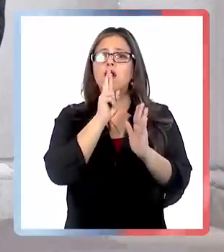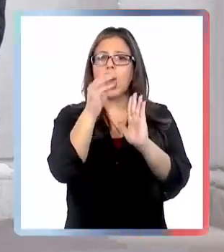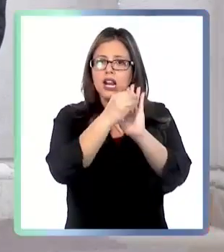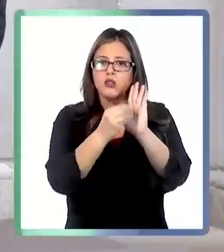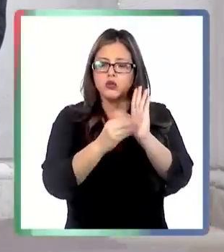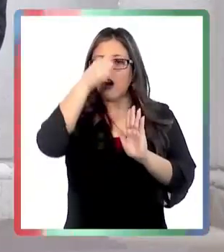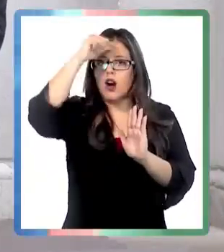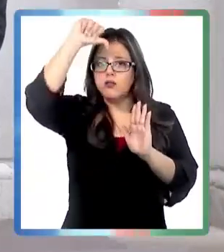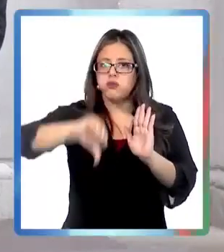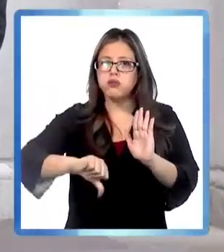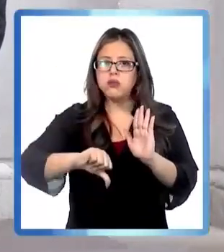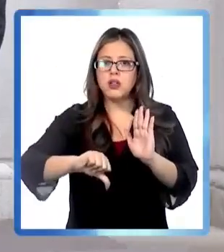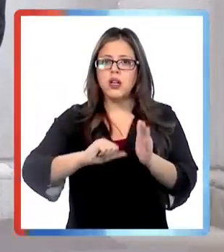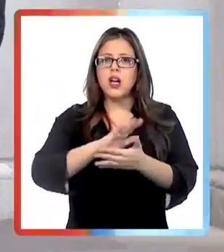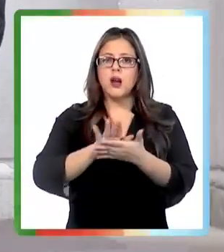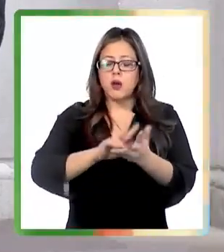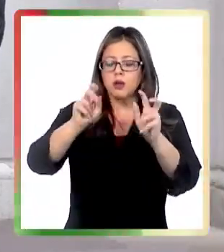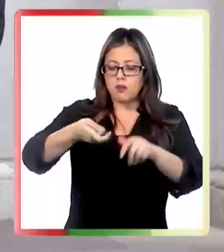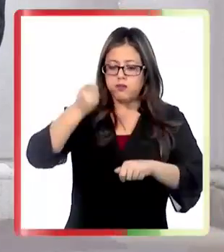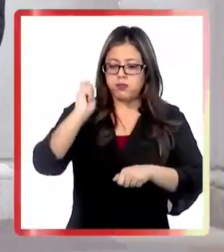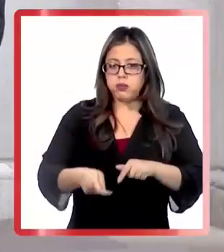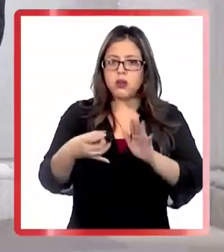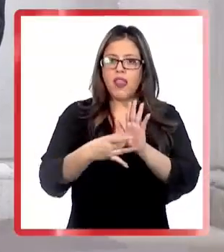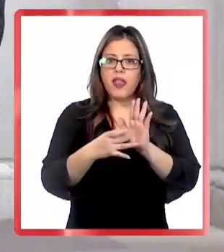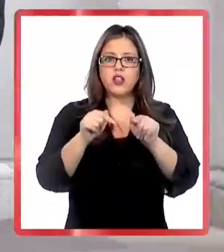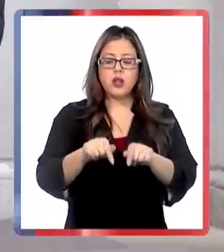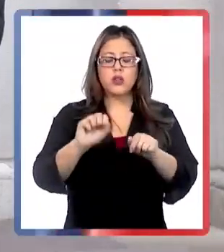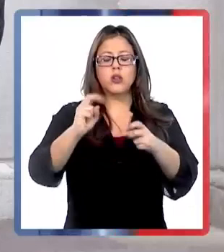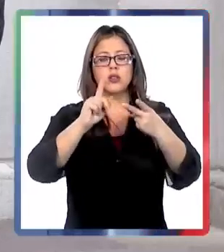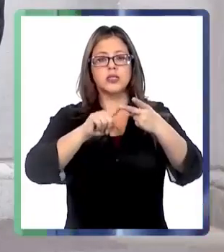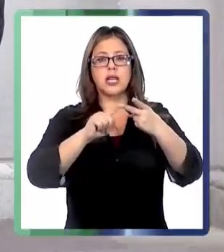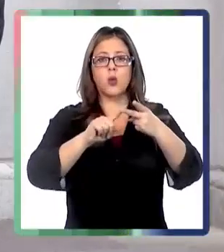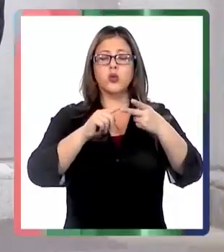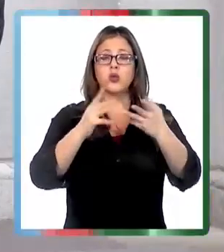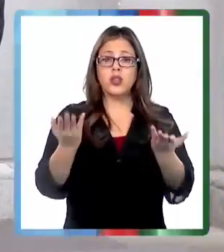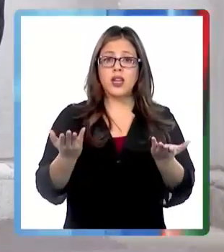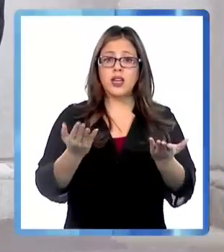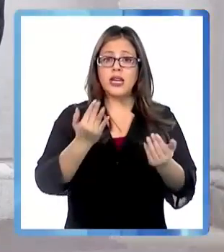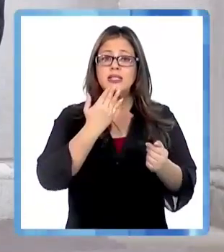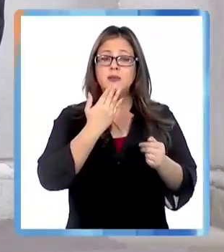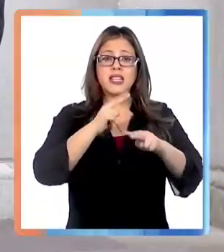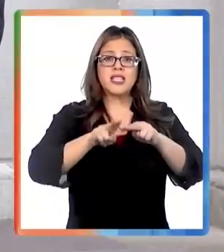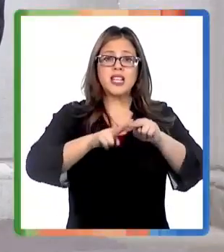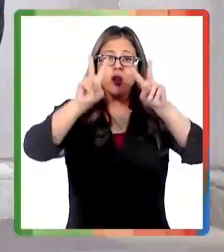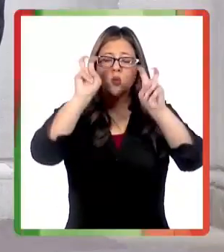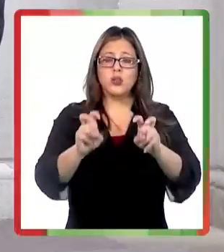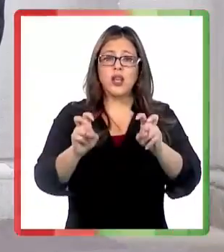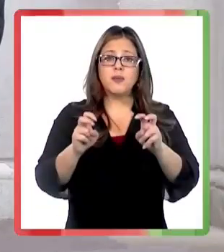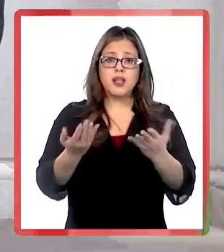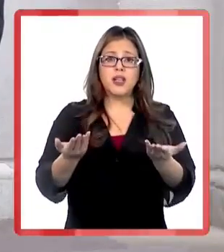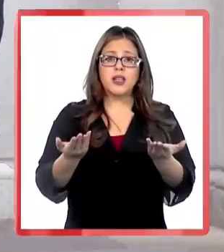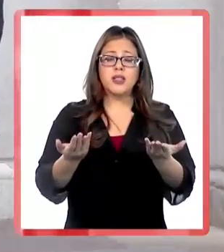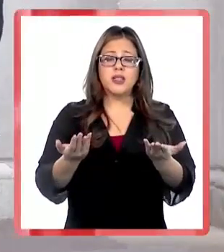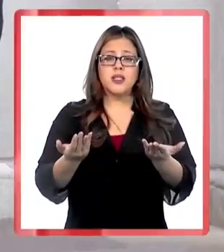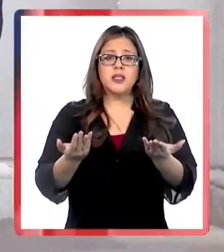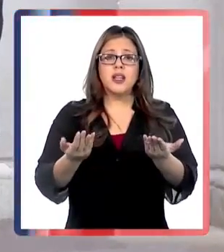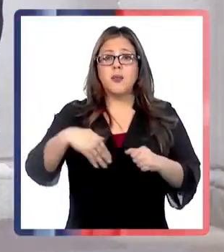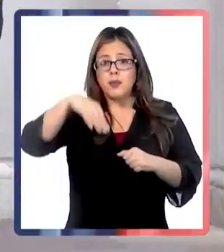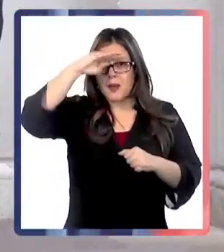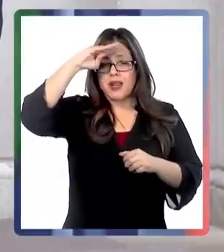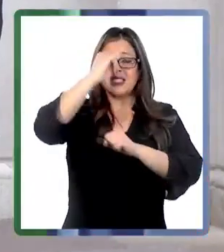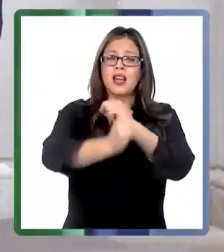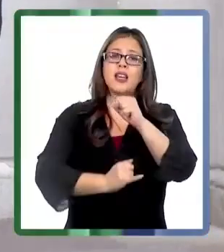imputa un delito de este tipo y, en segundo lugar, formularlo también de una perspectiva que recoja la experiencia internacional, porque nuestra